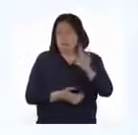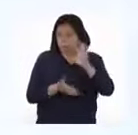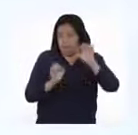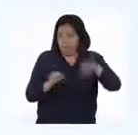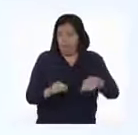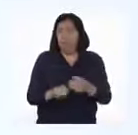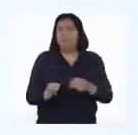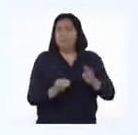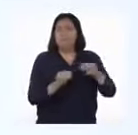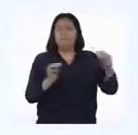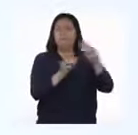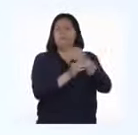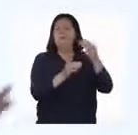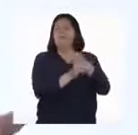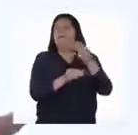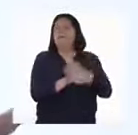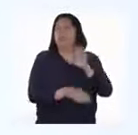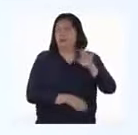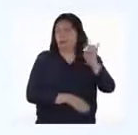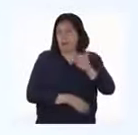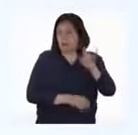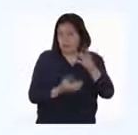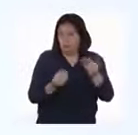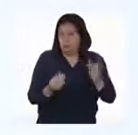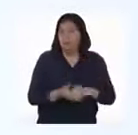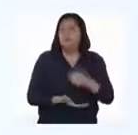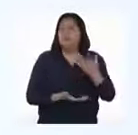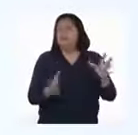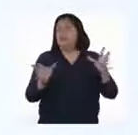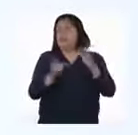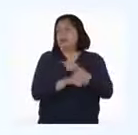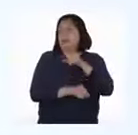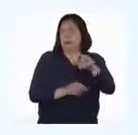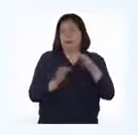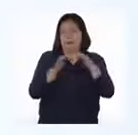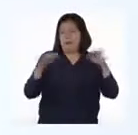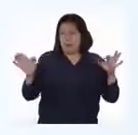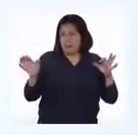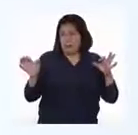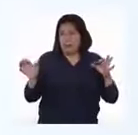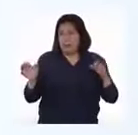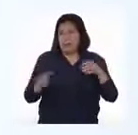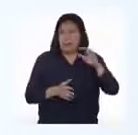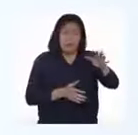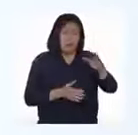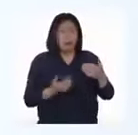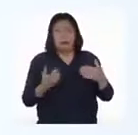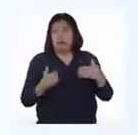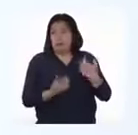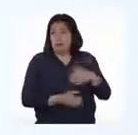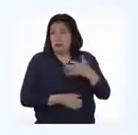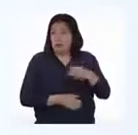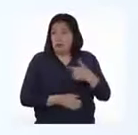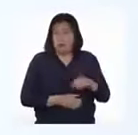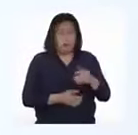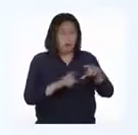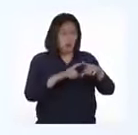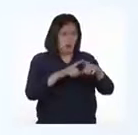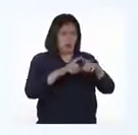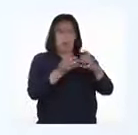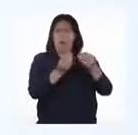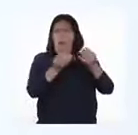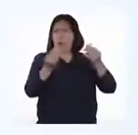estrategia que los matemáticos emplean mucho. Y se resume en esta frase. Si el problema que tienes frente a ti es